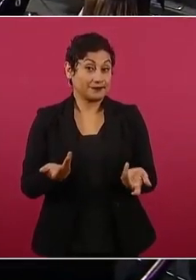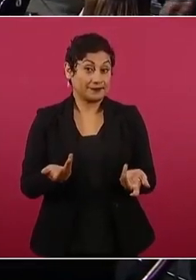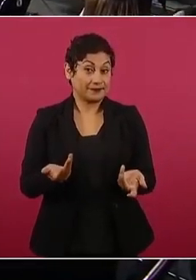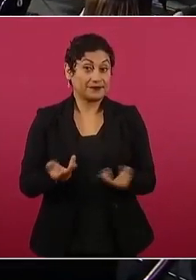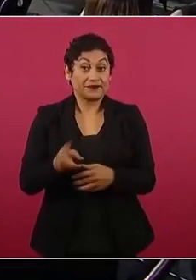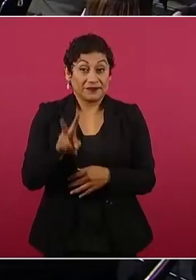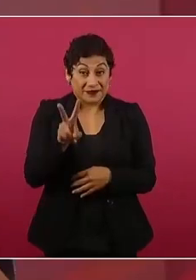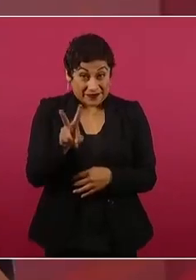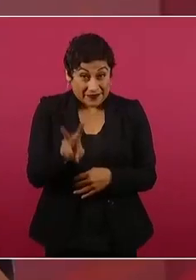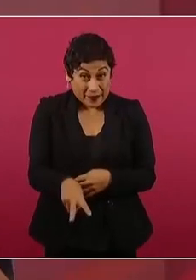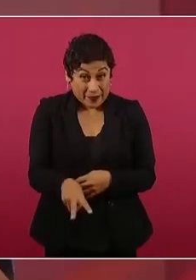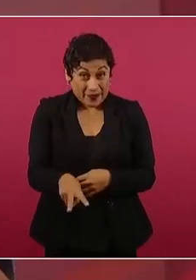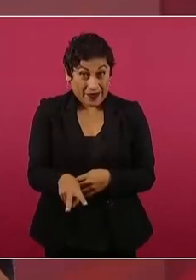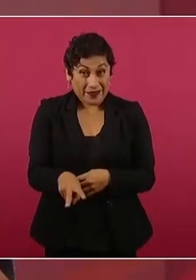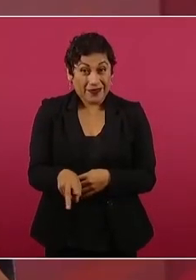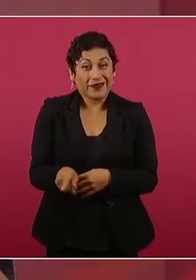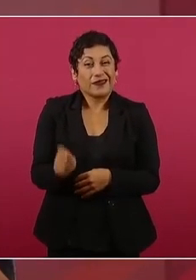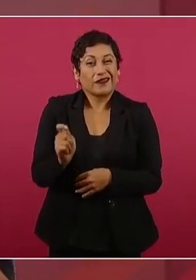democrático.